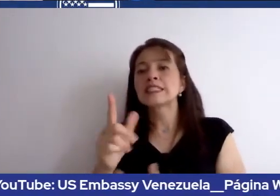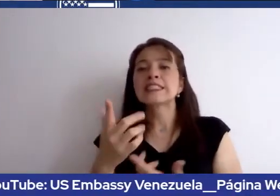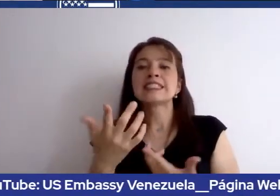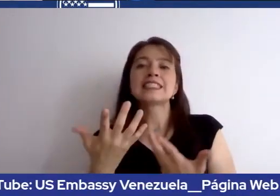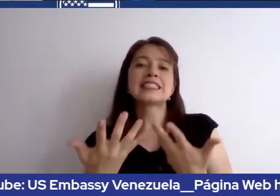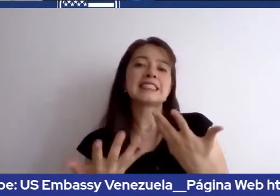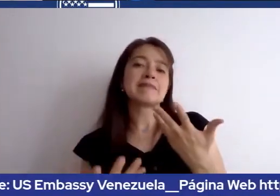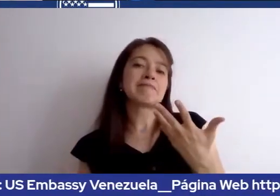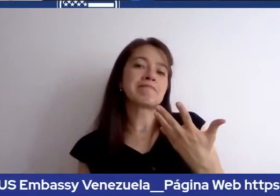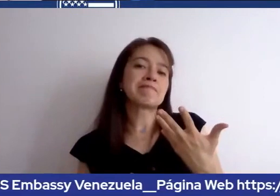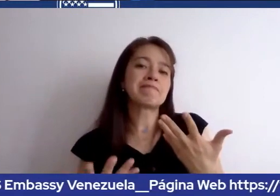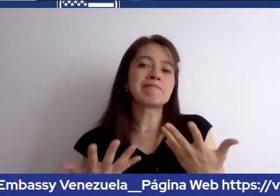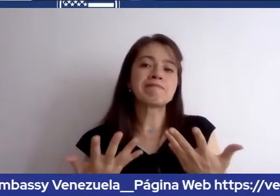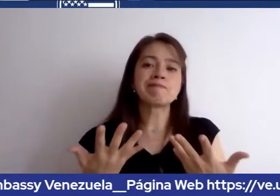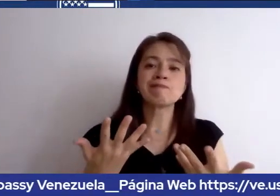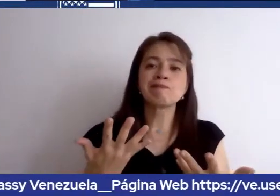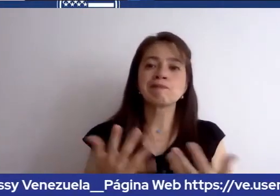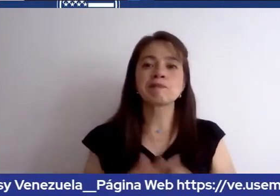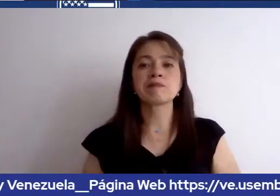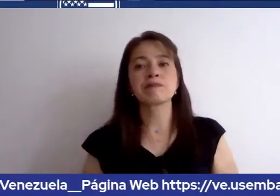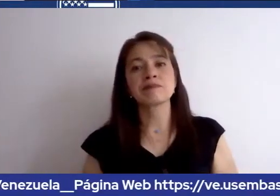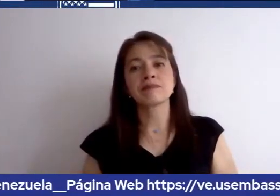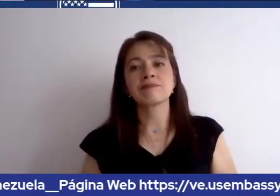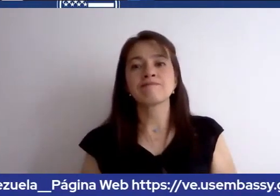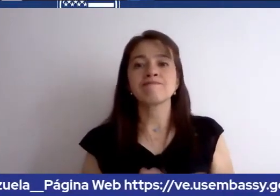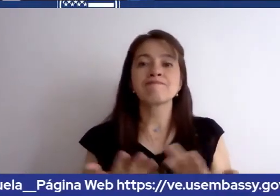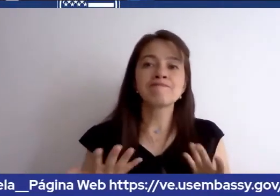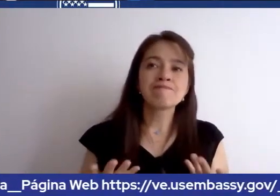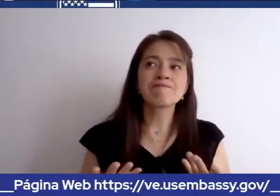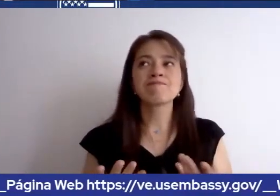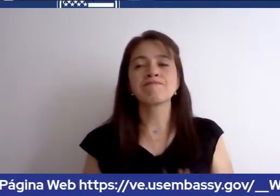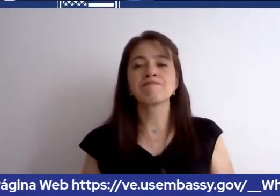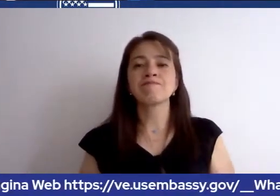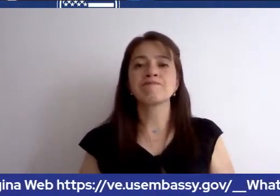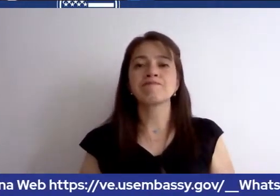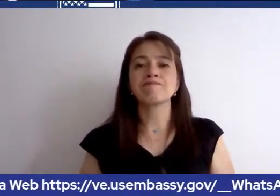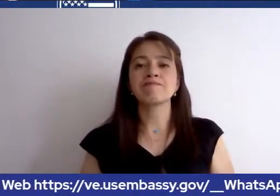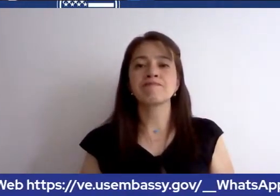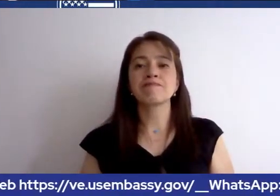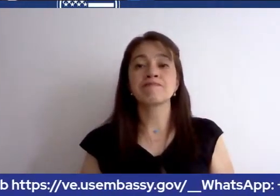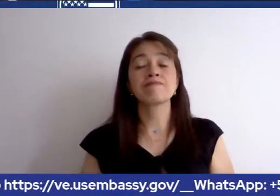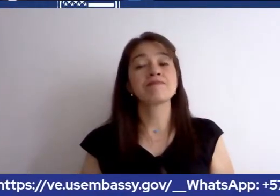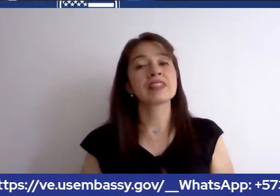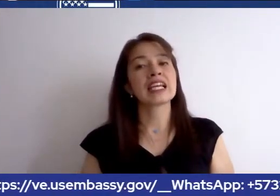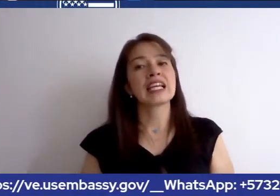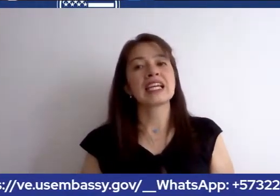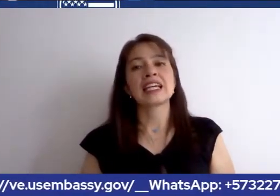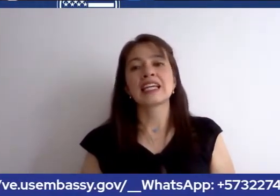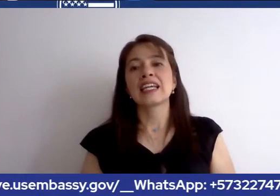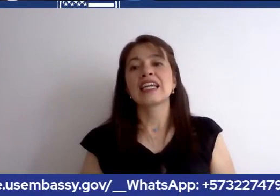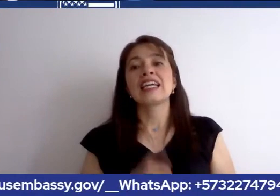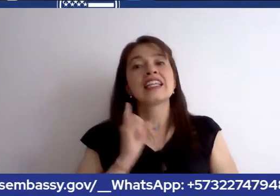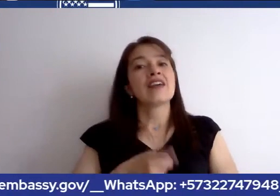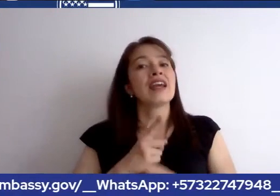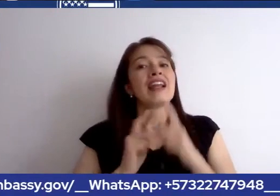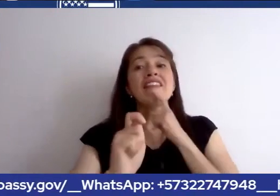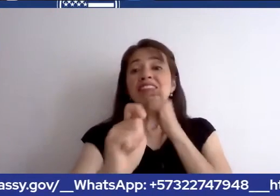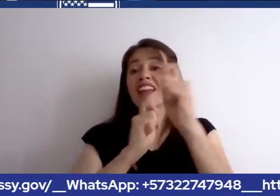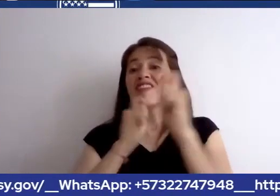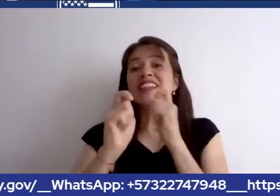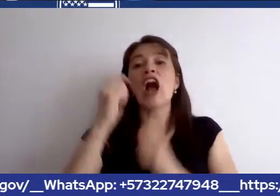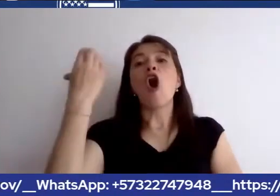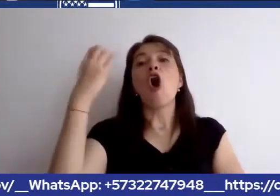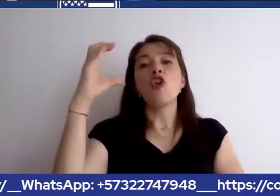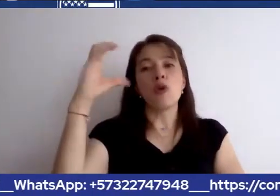tiene que tiene que hacer su entrevista en colombia